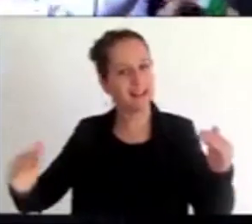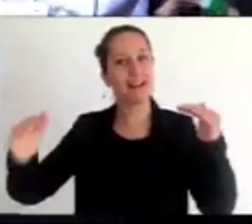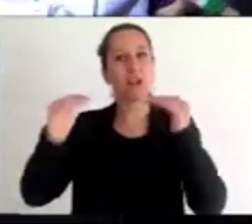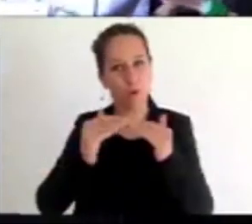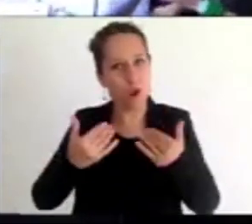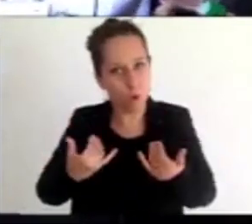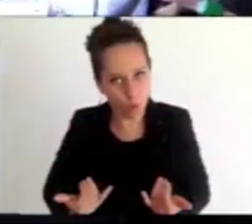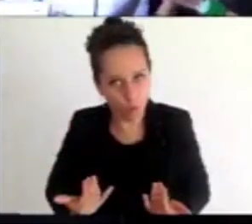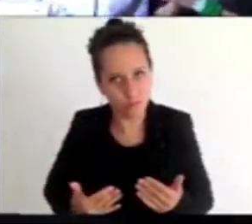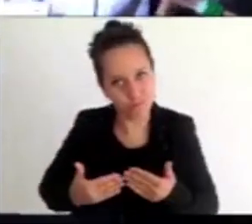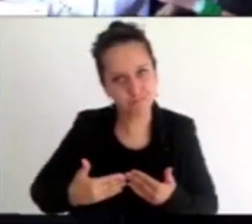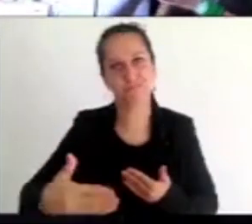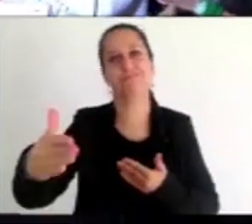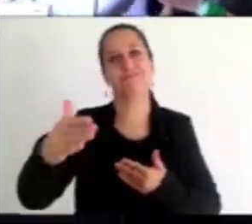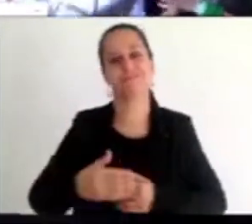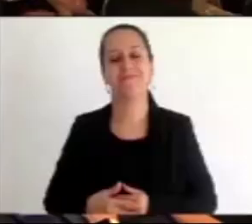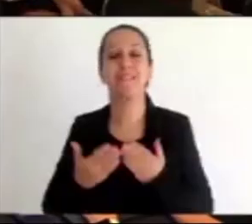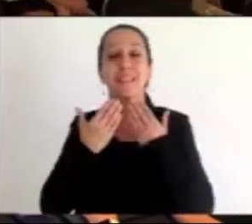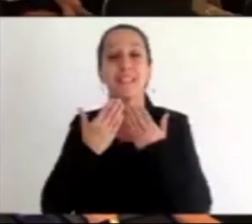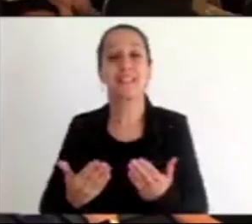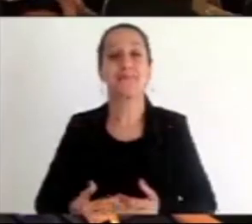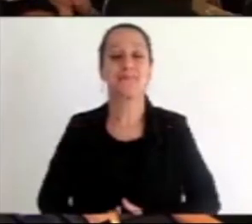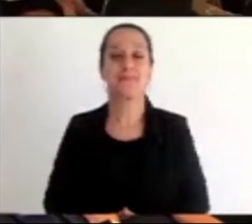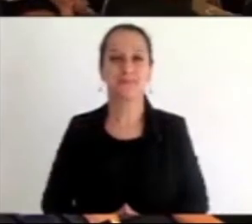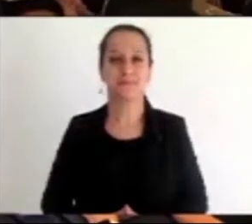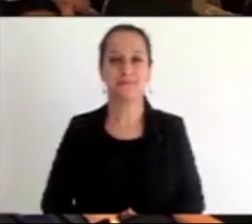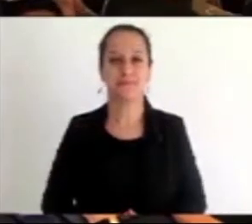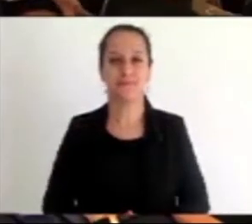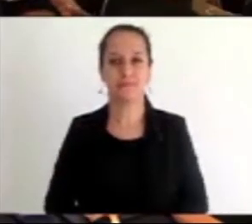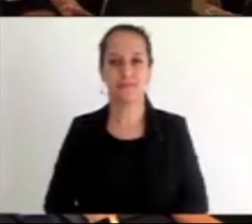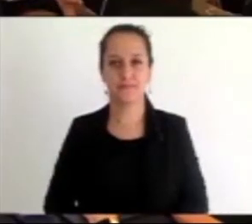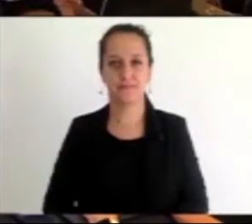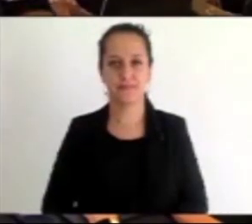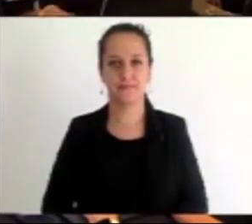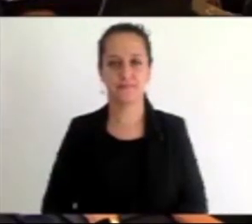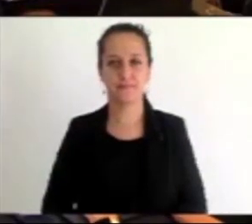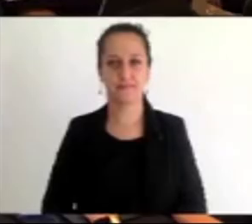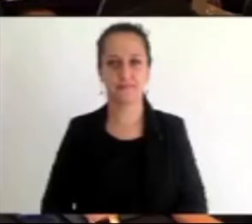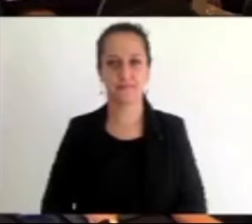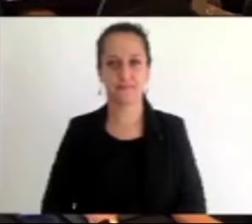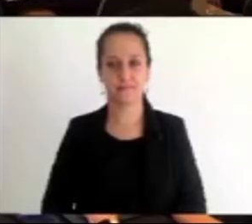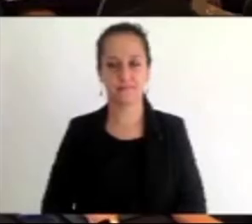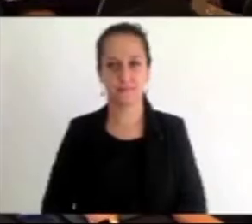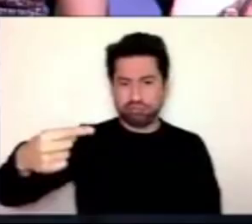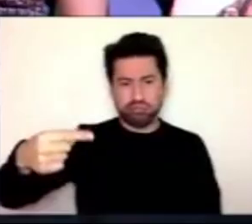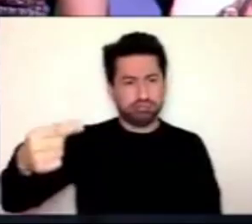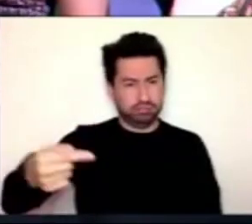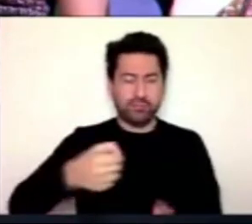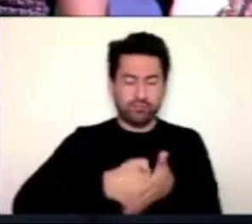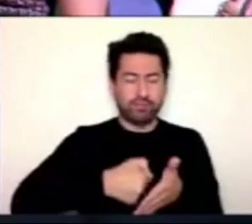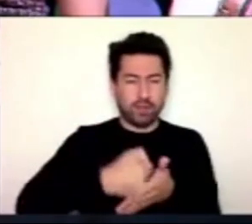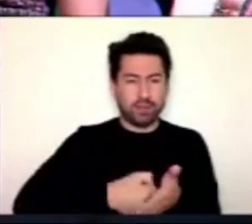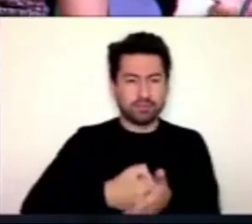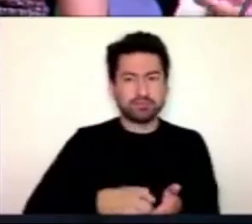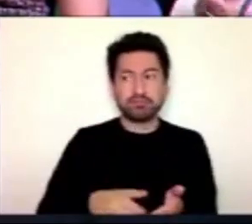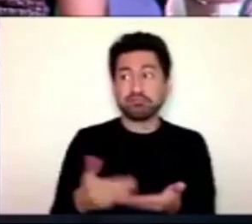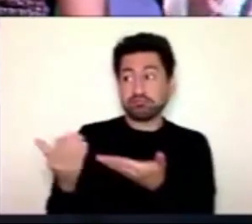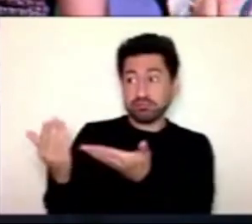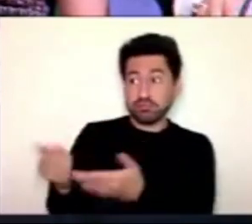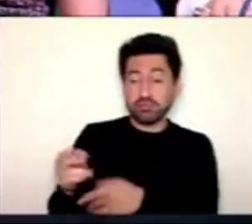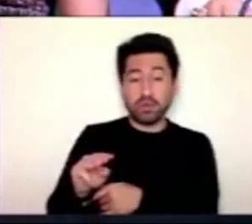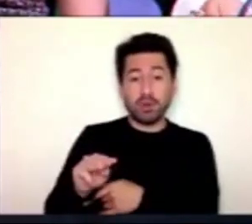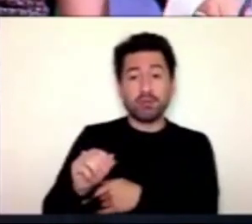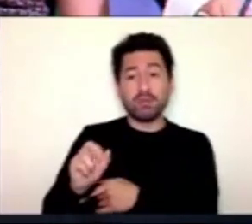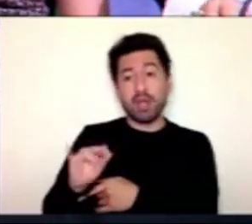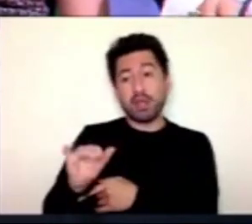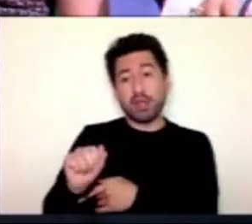Tras la llegada de la pandemia al mundo, quedó al descubierto las fallas de la cooperación multilateral para los países en vías de desarrollo